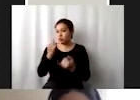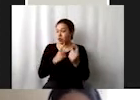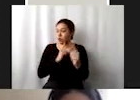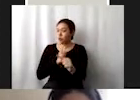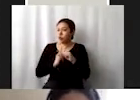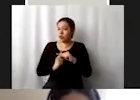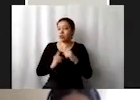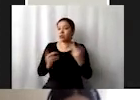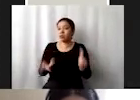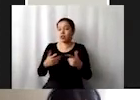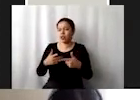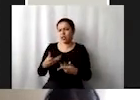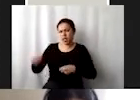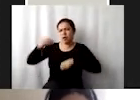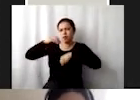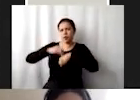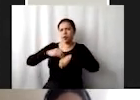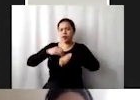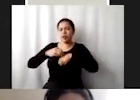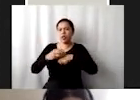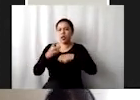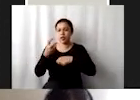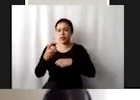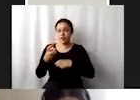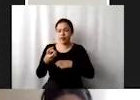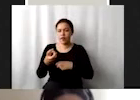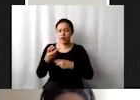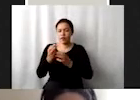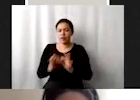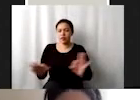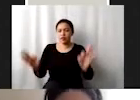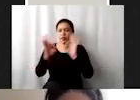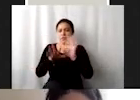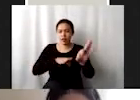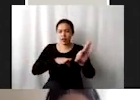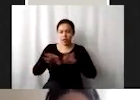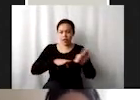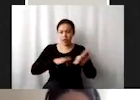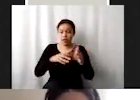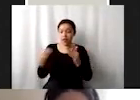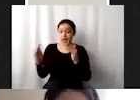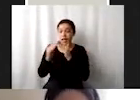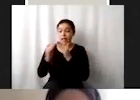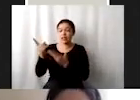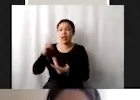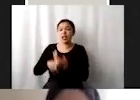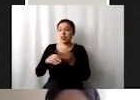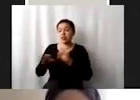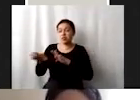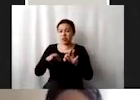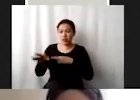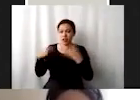que esté considerado tal cual, lo importante que es el trabajo doméstico y pues las